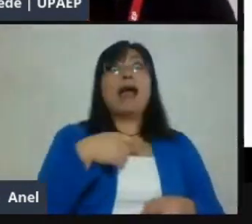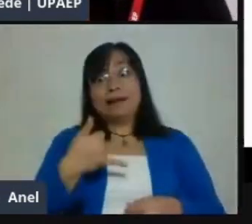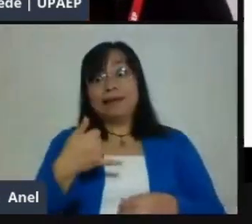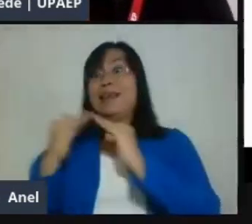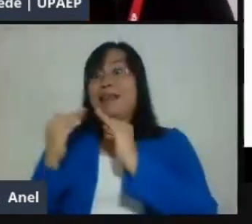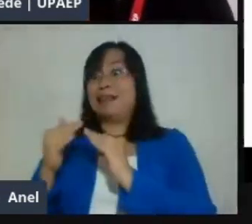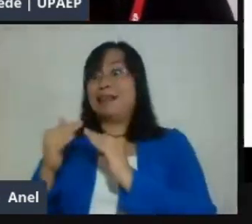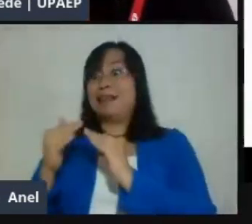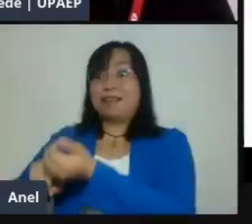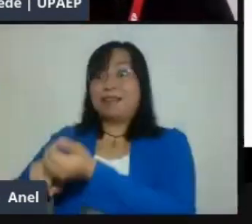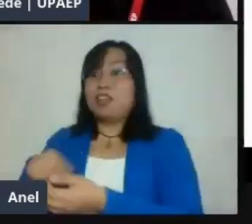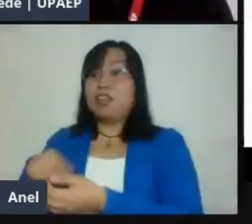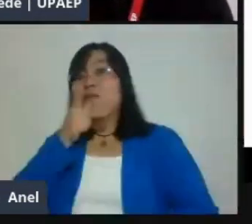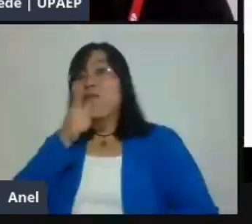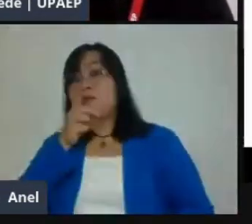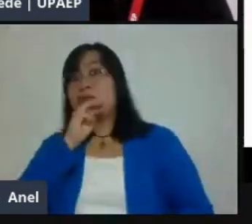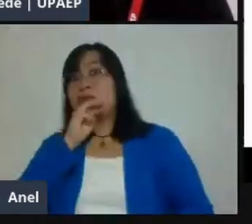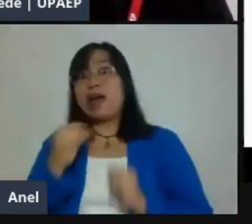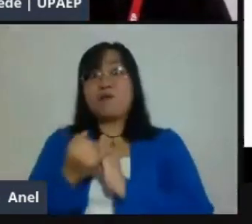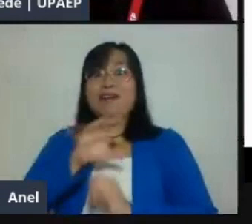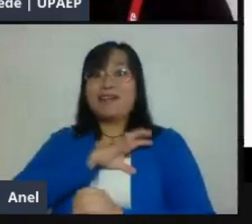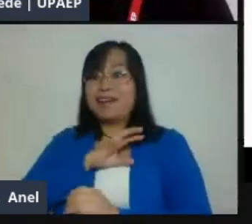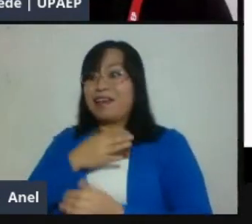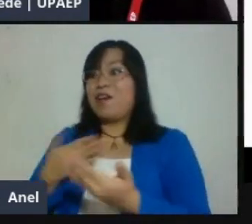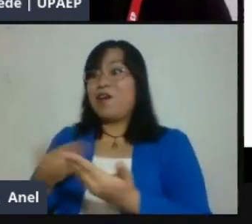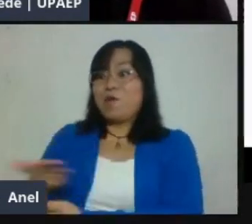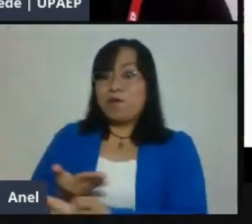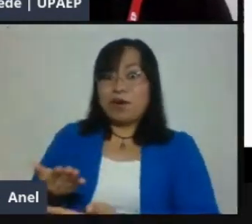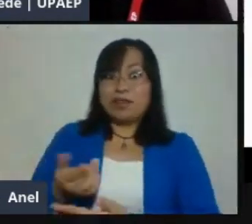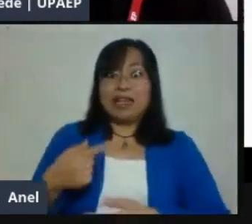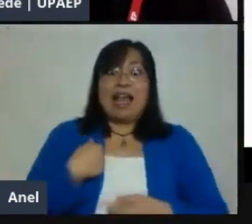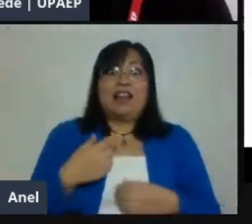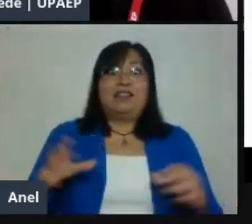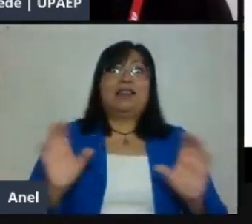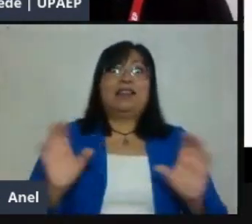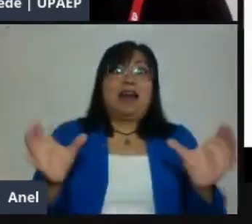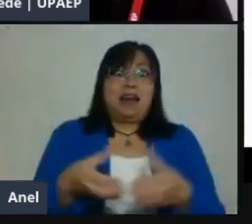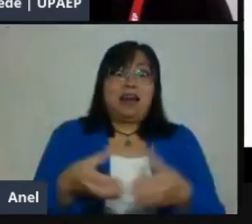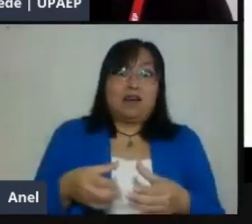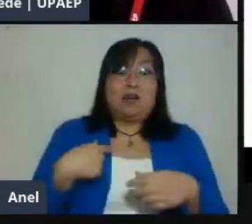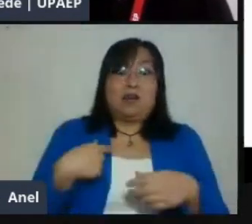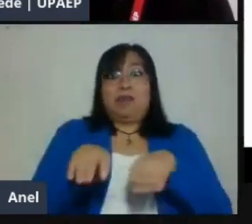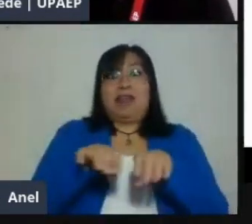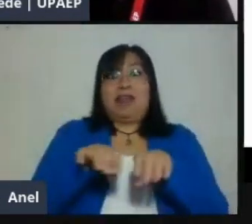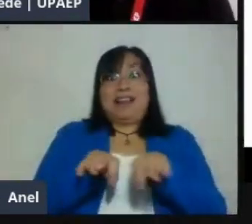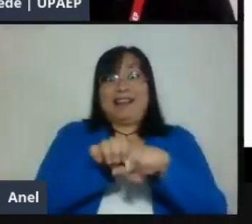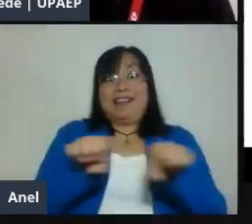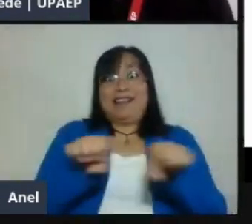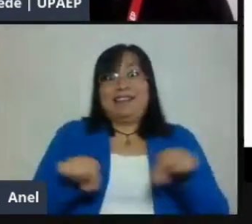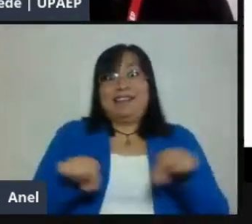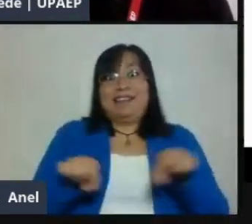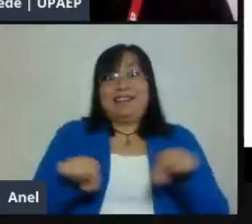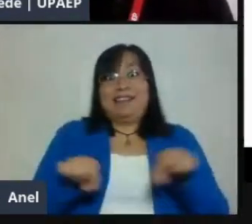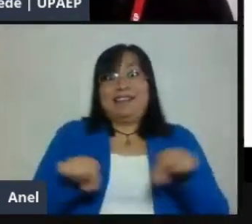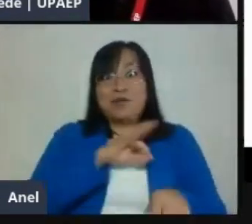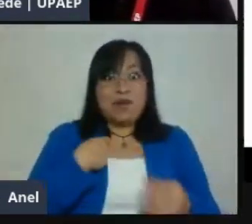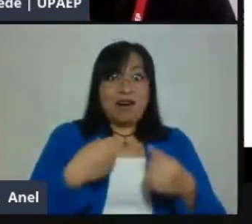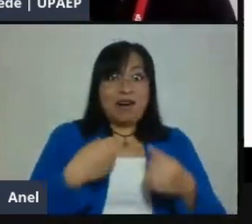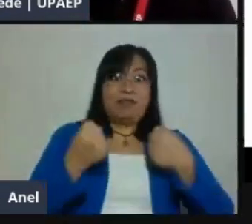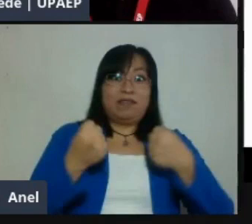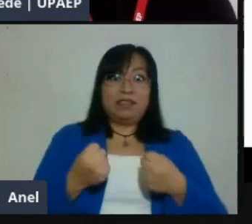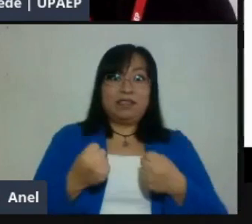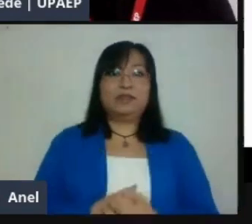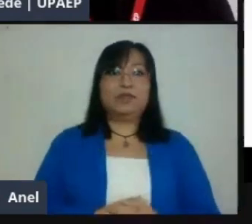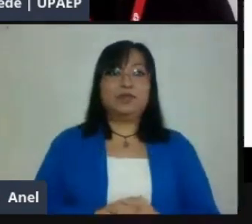concreta cuatro puntos aspectos en los cuales nosotros nos podemos poner atención